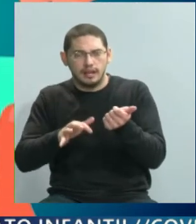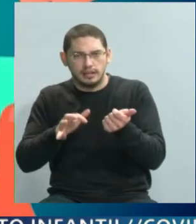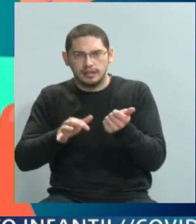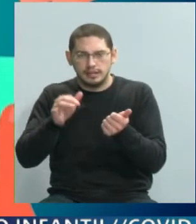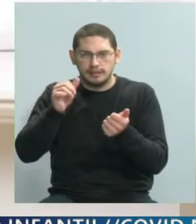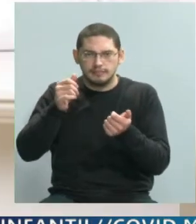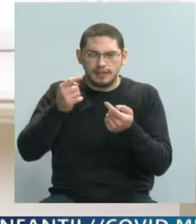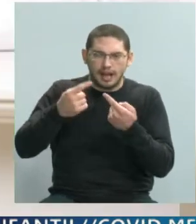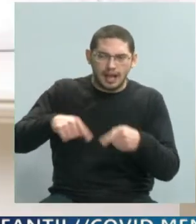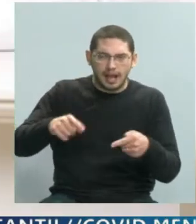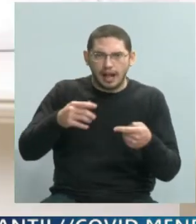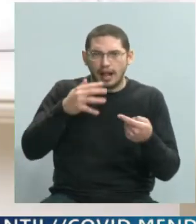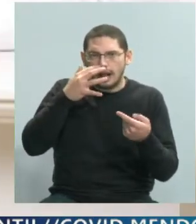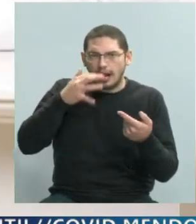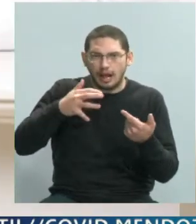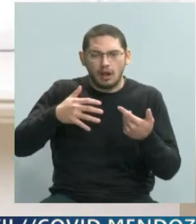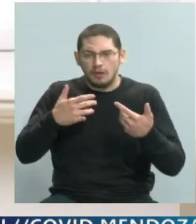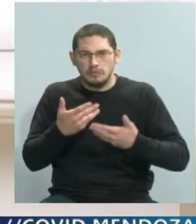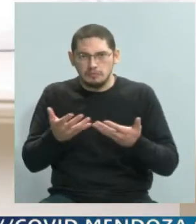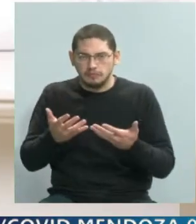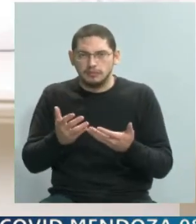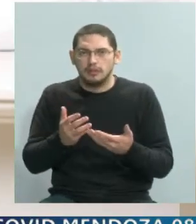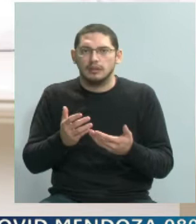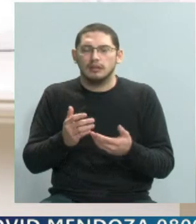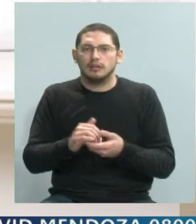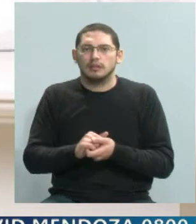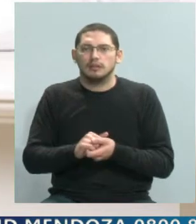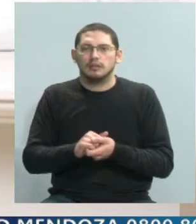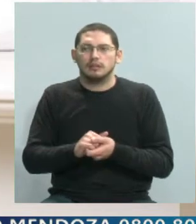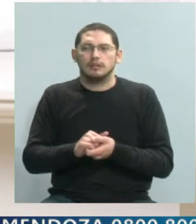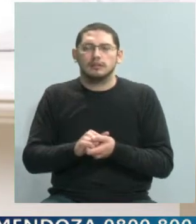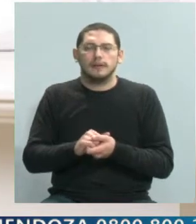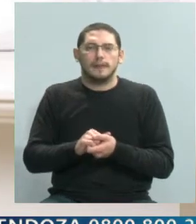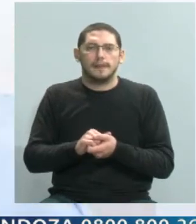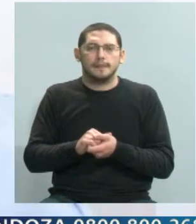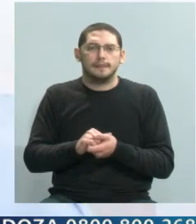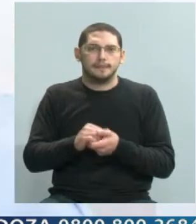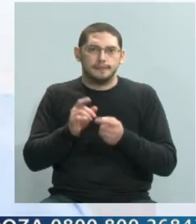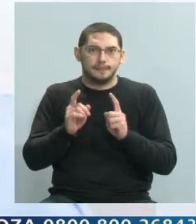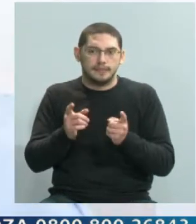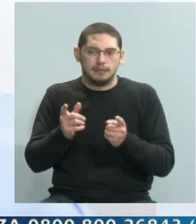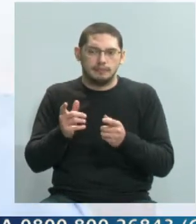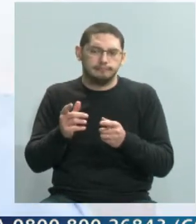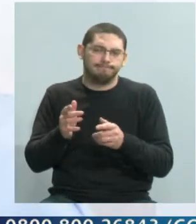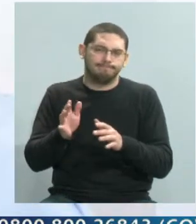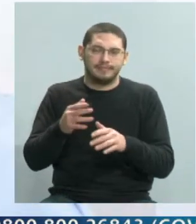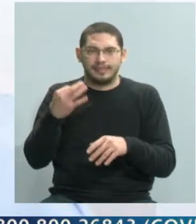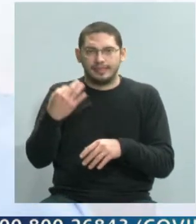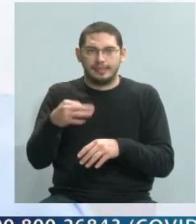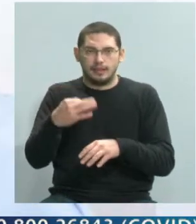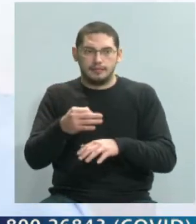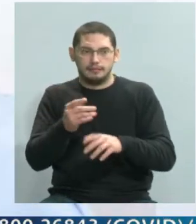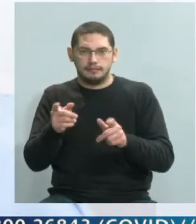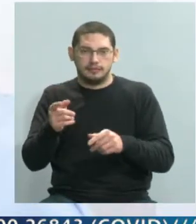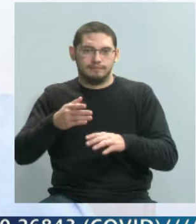Y lo que se suele hacer es, obviamente, como les digo, utilizan cámaras ocultas y en